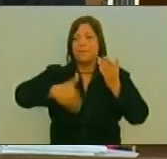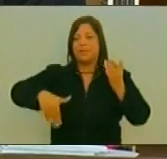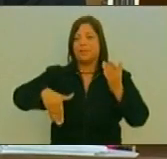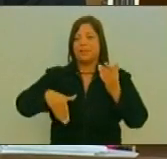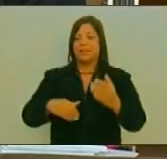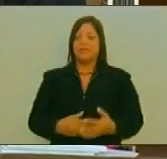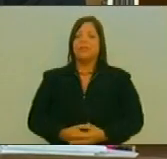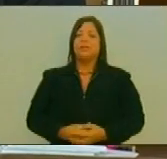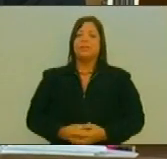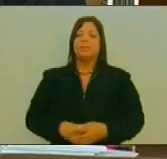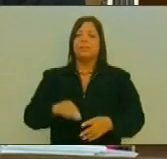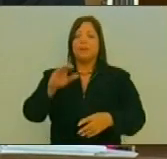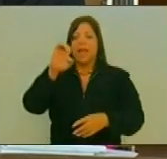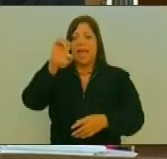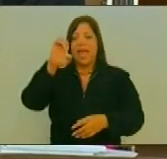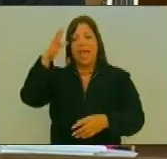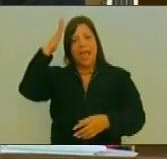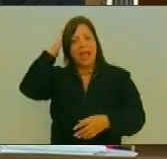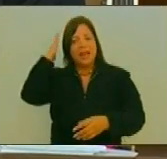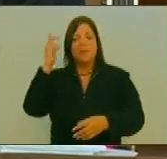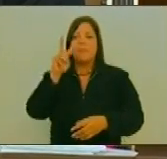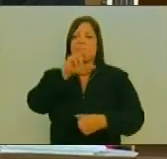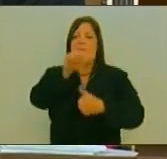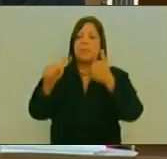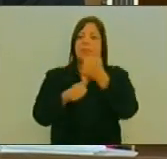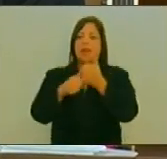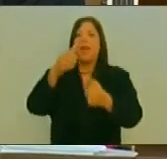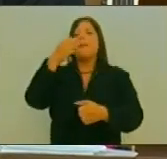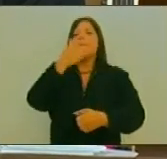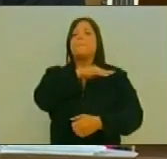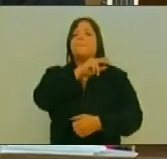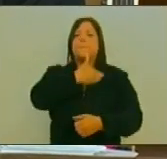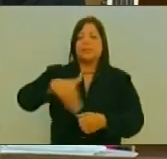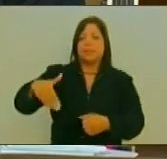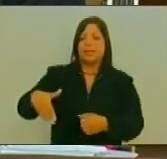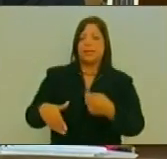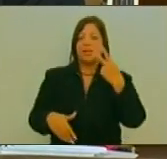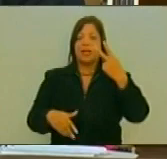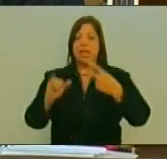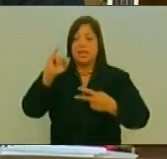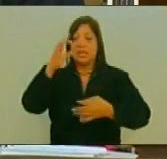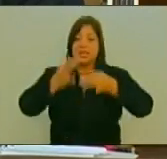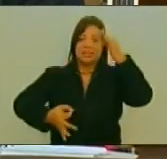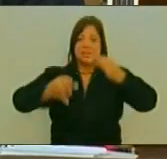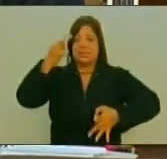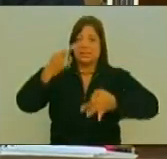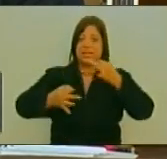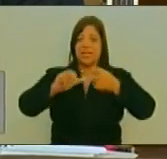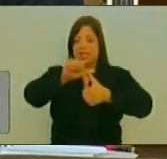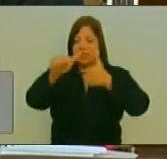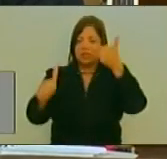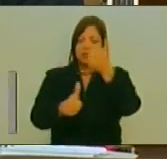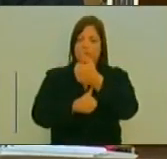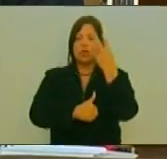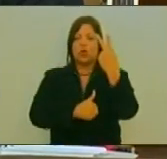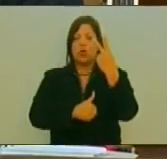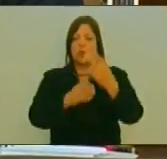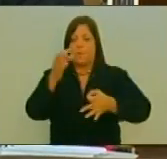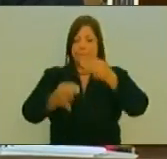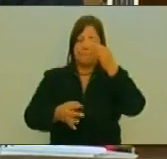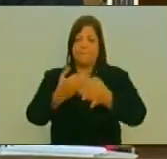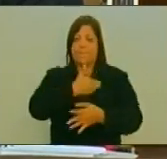Elvis Amoroso Primer Vicepresidente Julián Isaías Rodríguez Segundo Vicepresidente